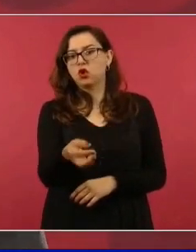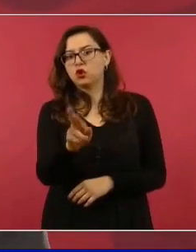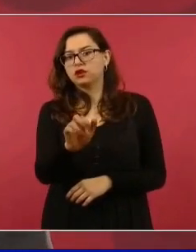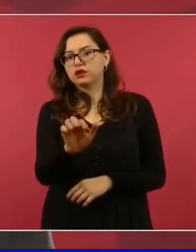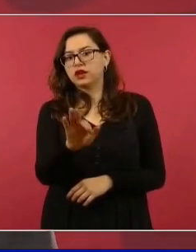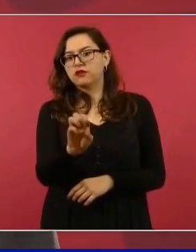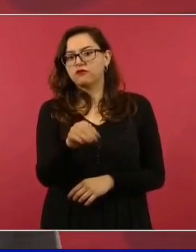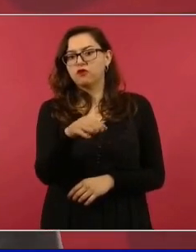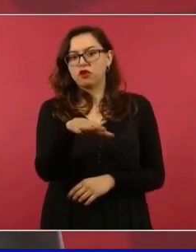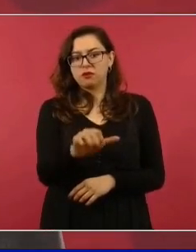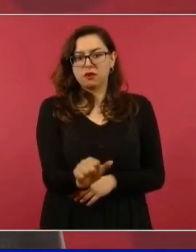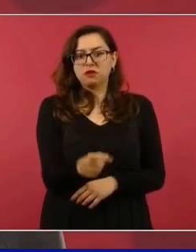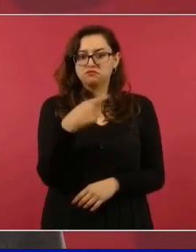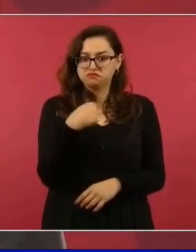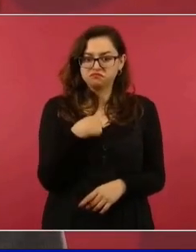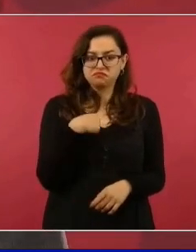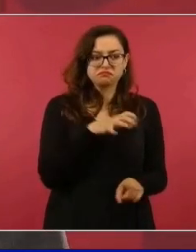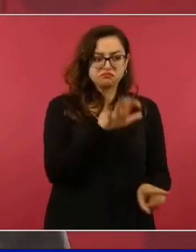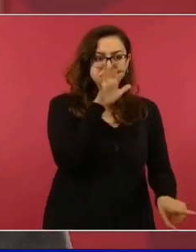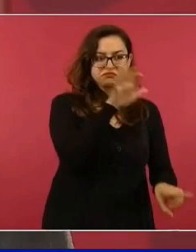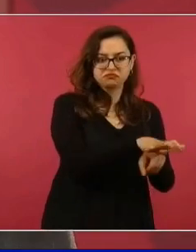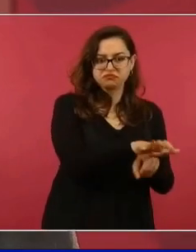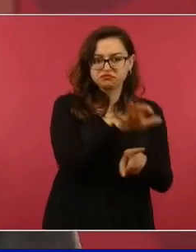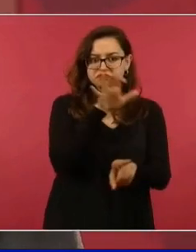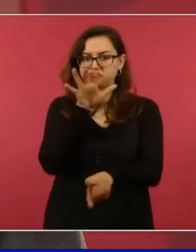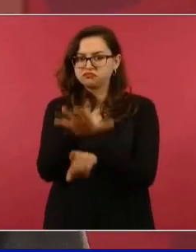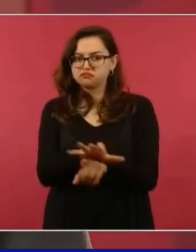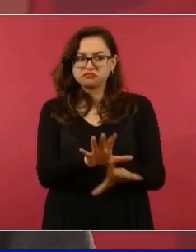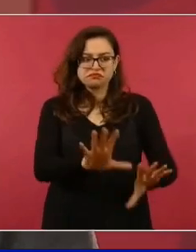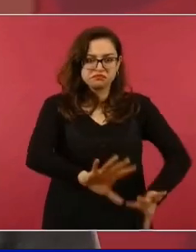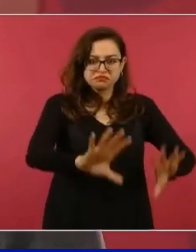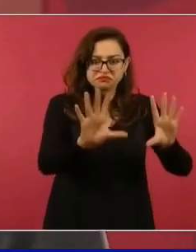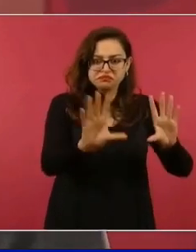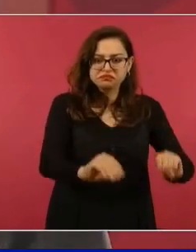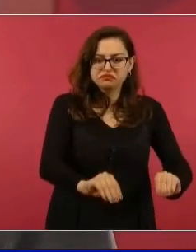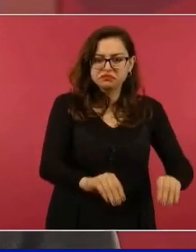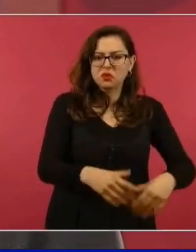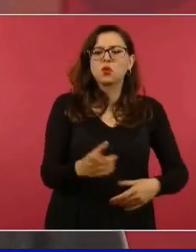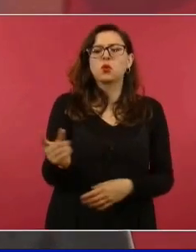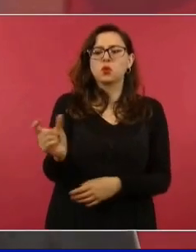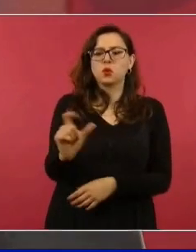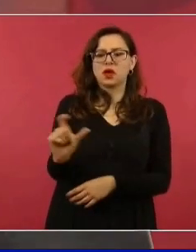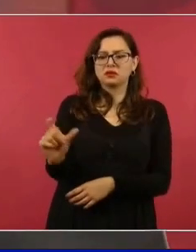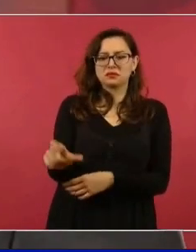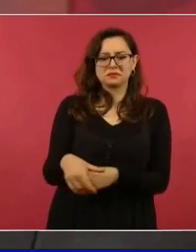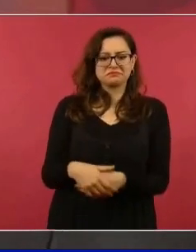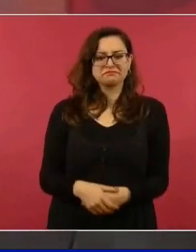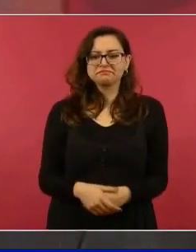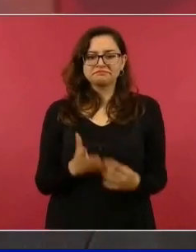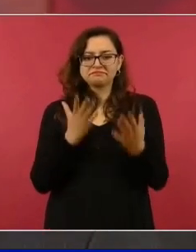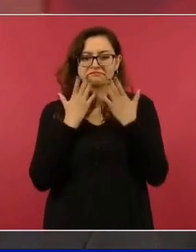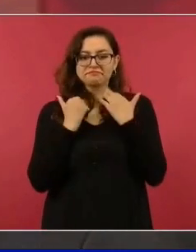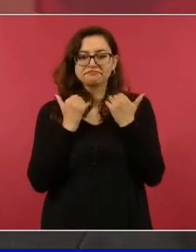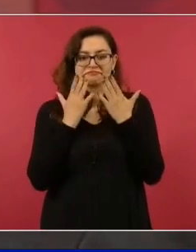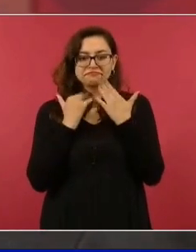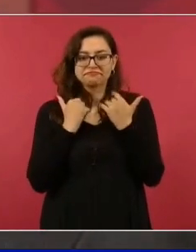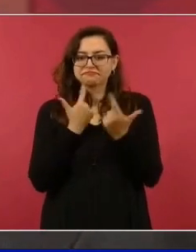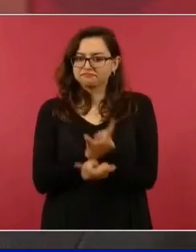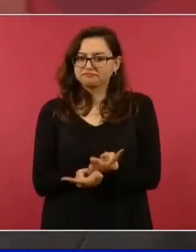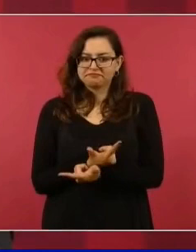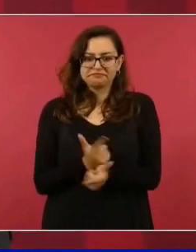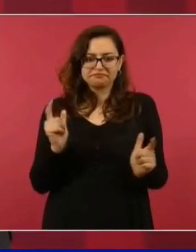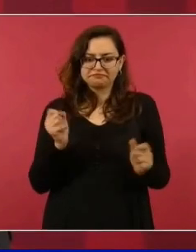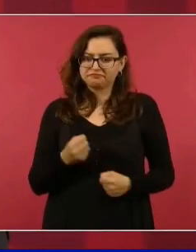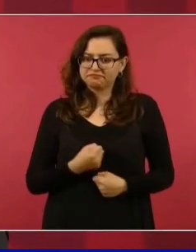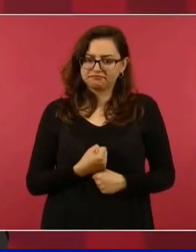hay libertades. Entonces, vamos a seguir adelante garantizando todas las